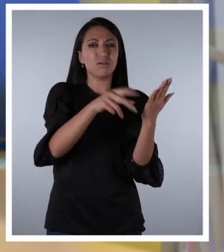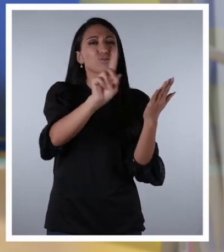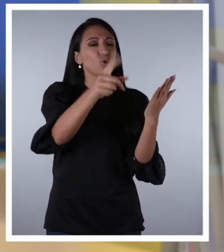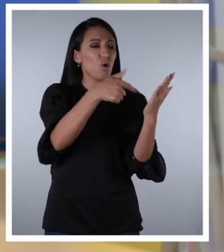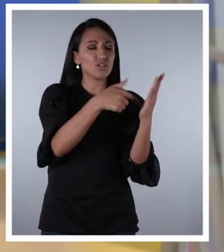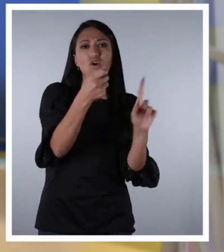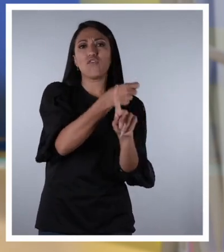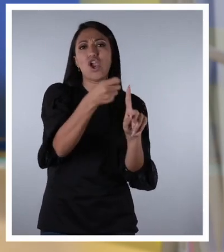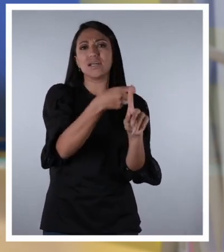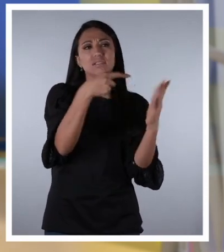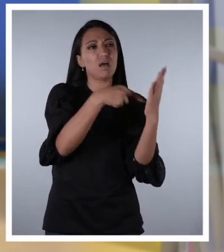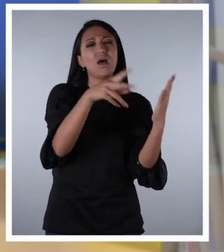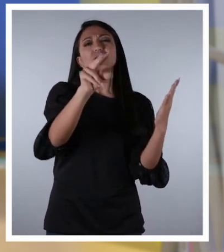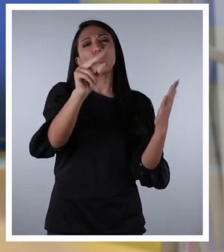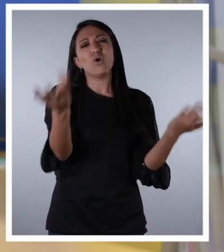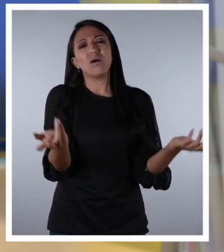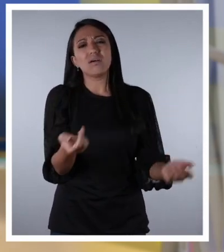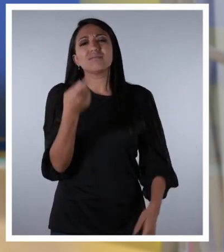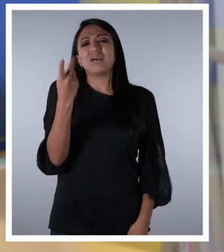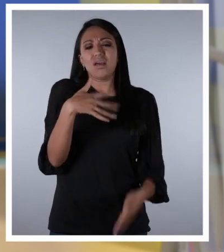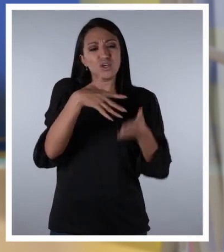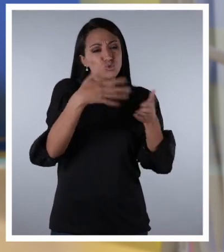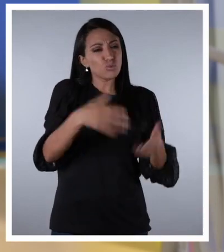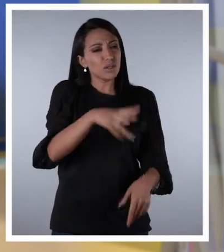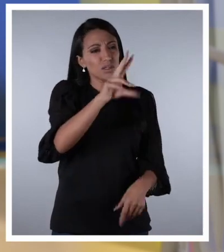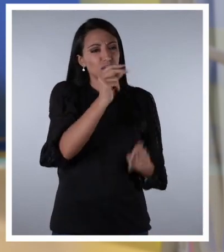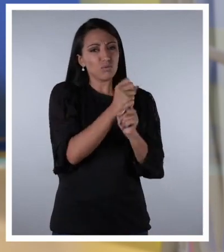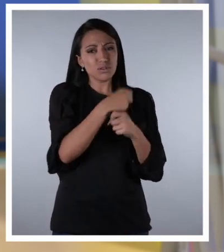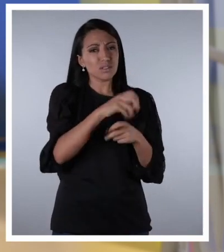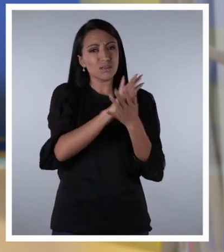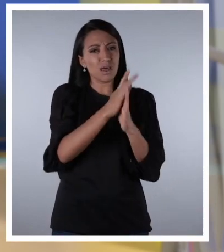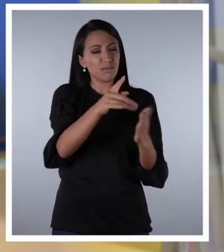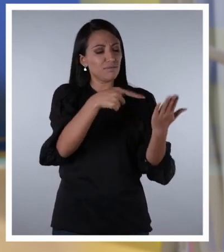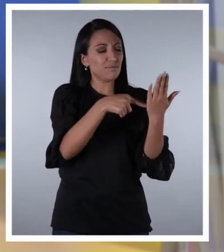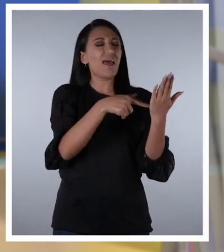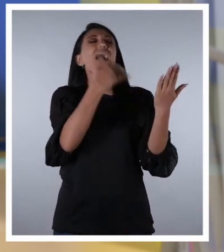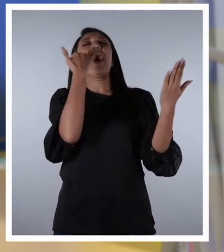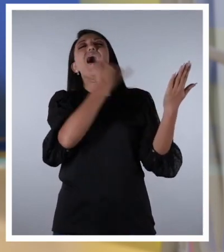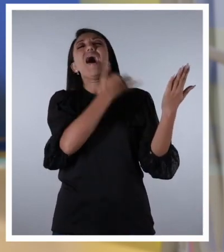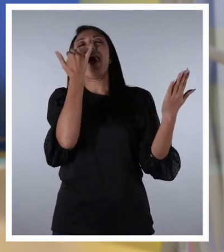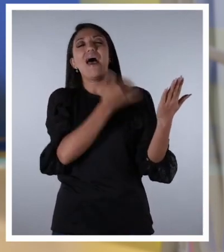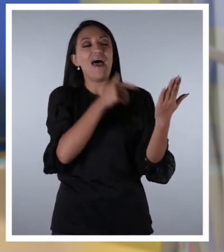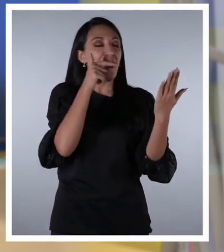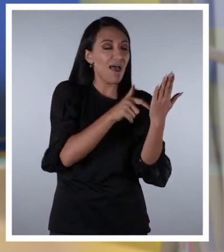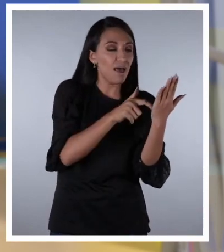física No se puede considerar como maltrato si no le han hecho nada al estudiante